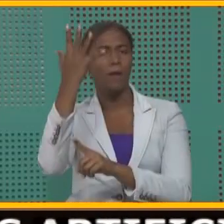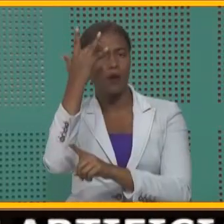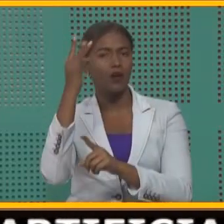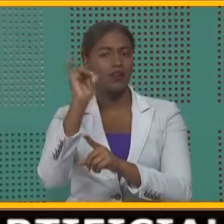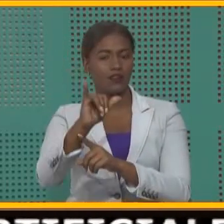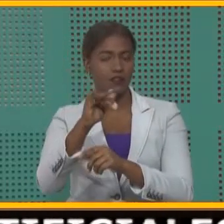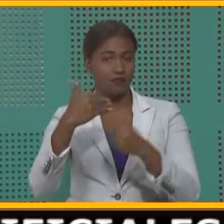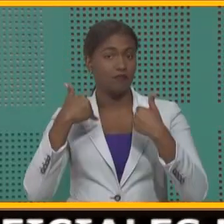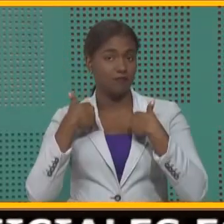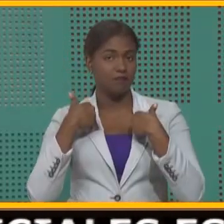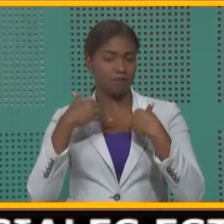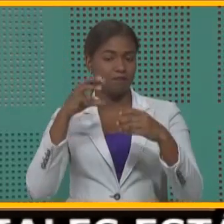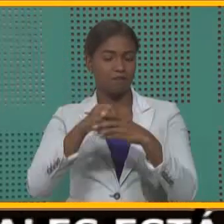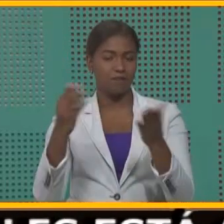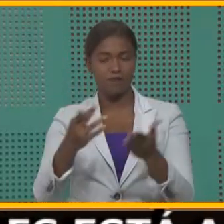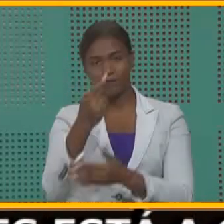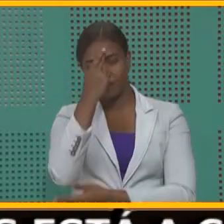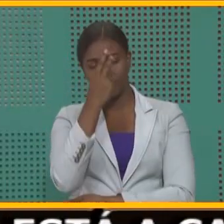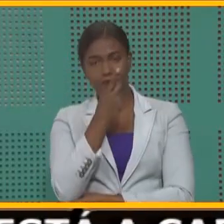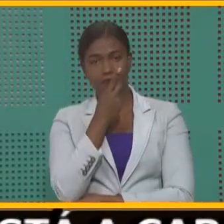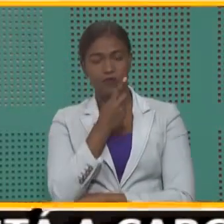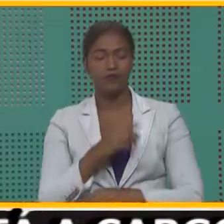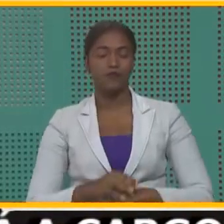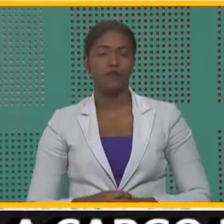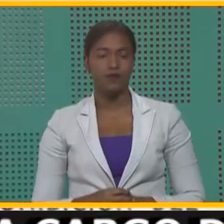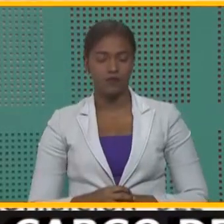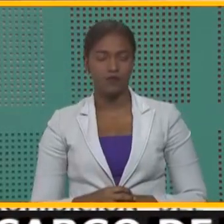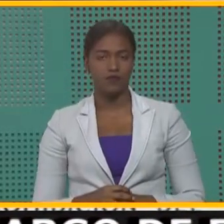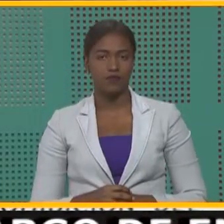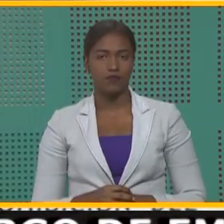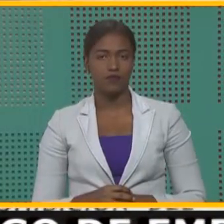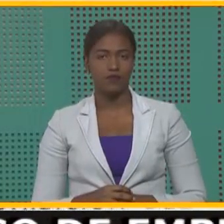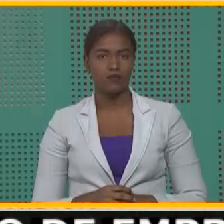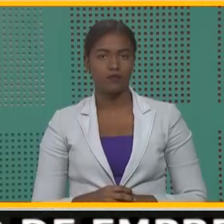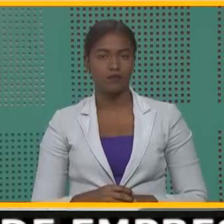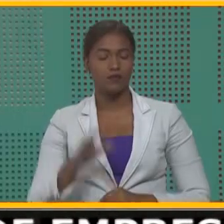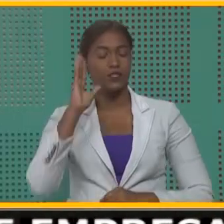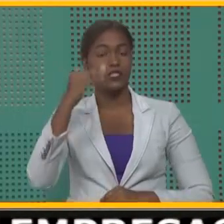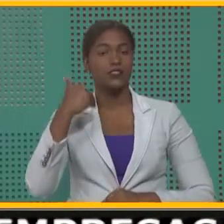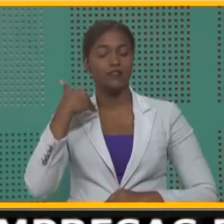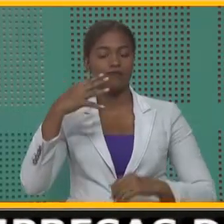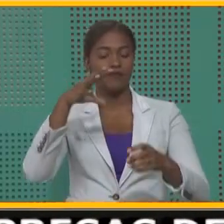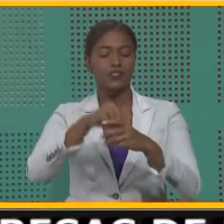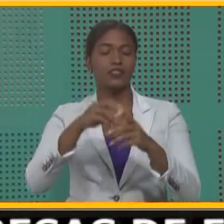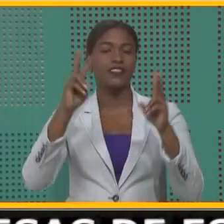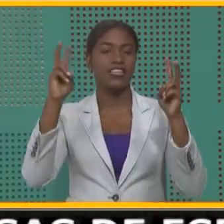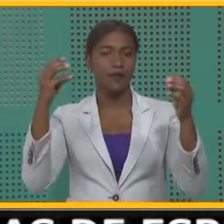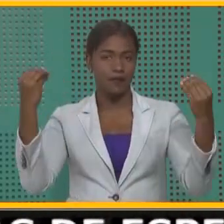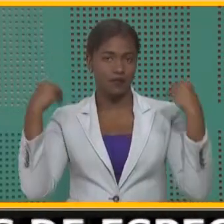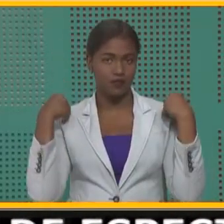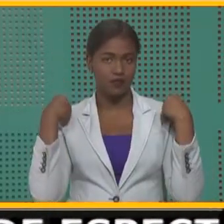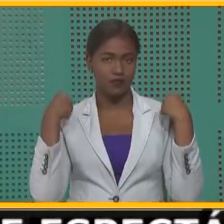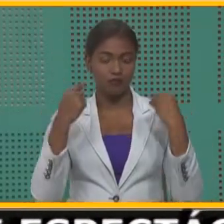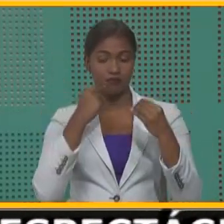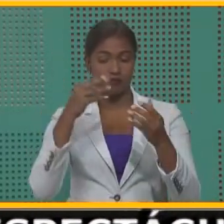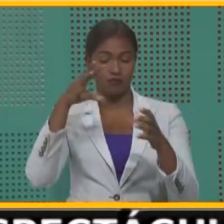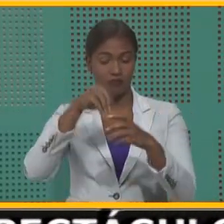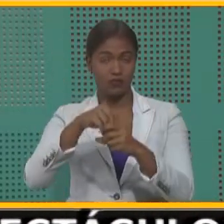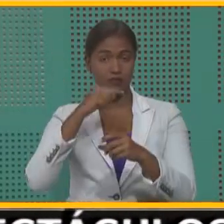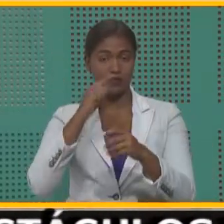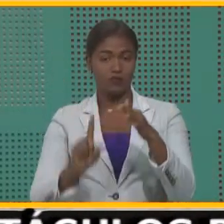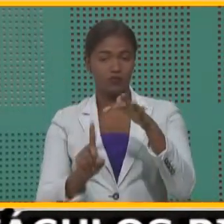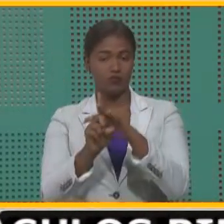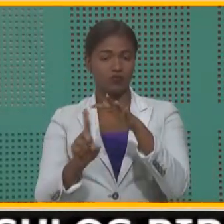de accidente de tránsito en República Dominicana. Se trata de posicionar el tema de salud en el contexto de la